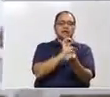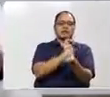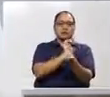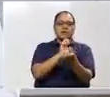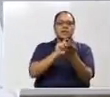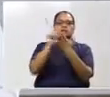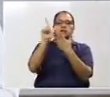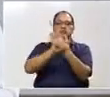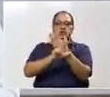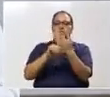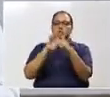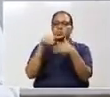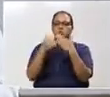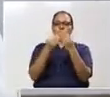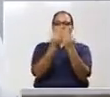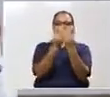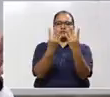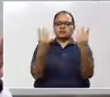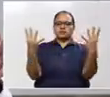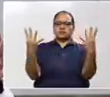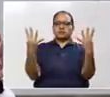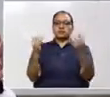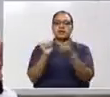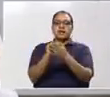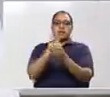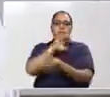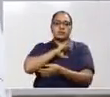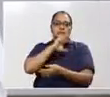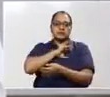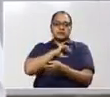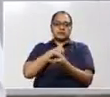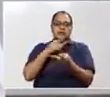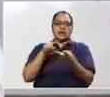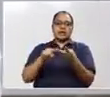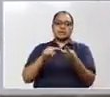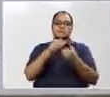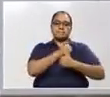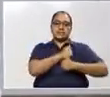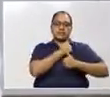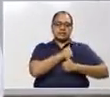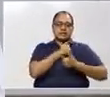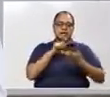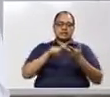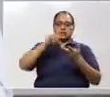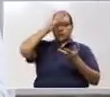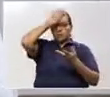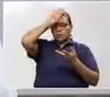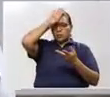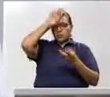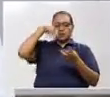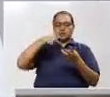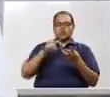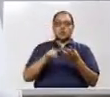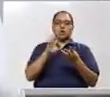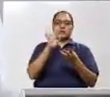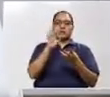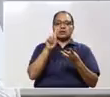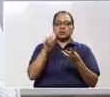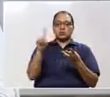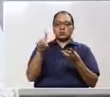que están en el sistema de salud, pero también están los policías, están los militares, los bomberos, los del 911,